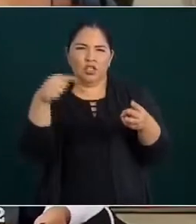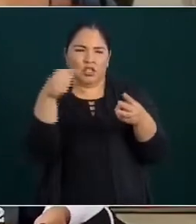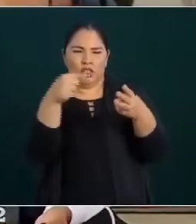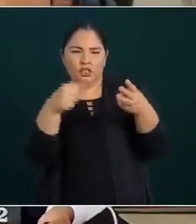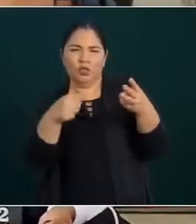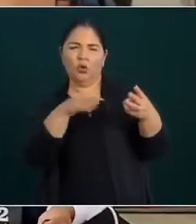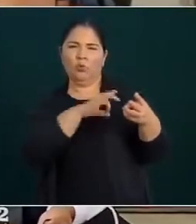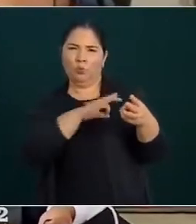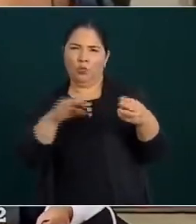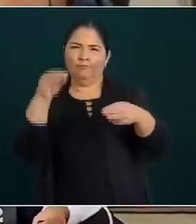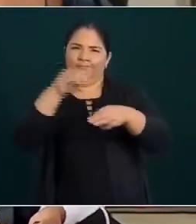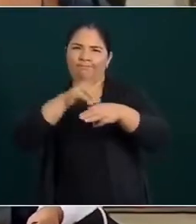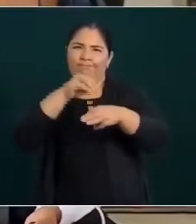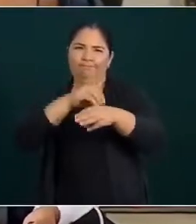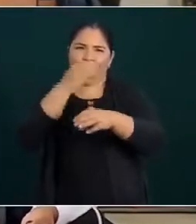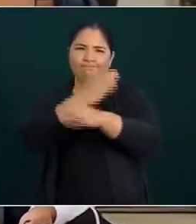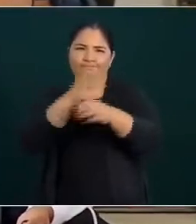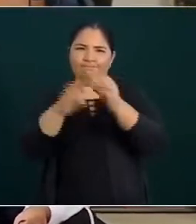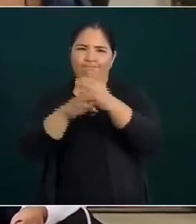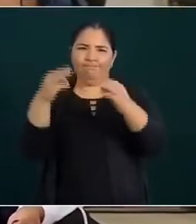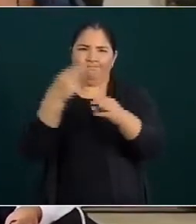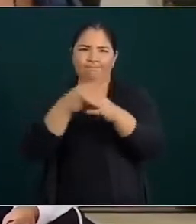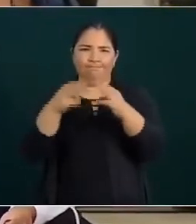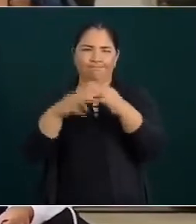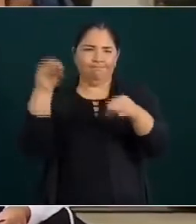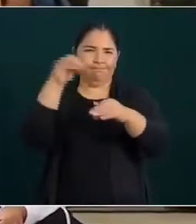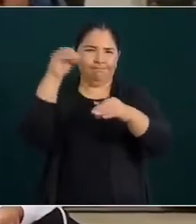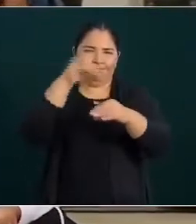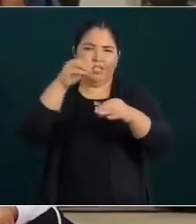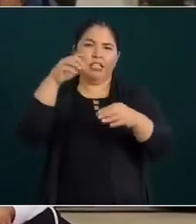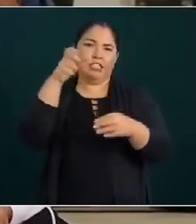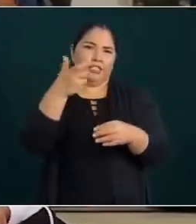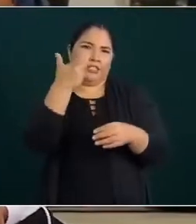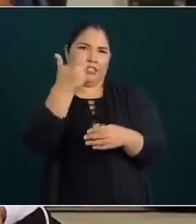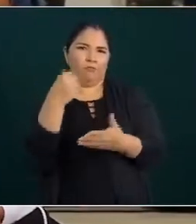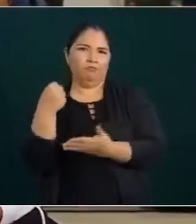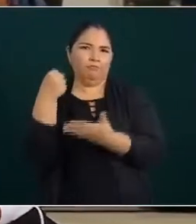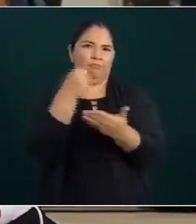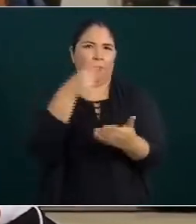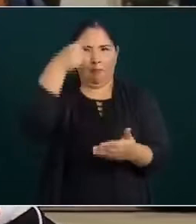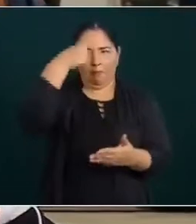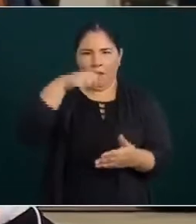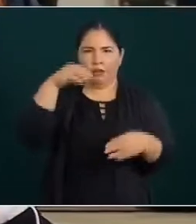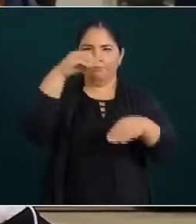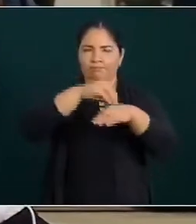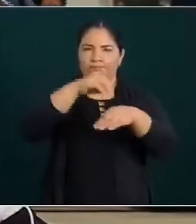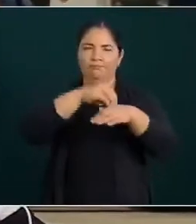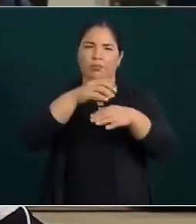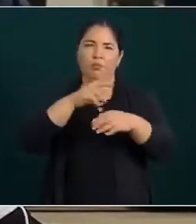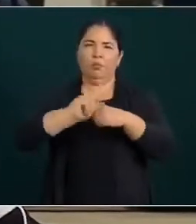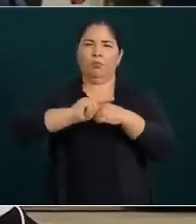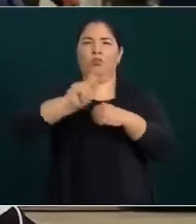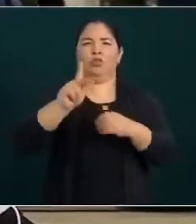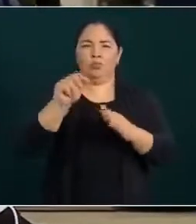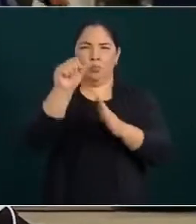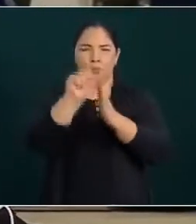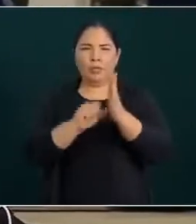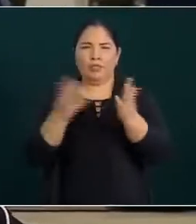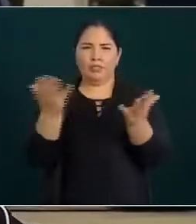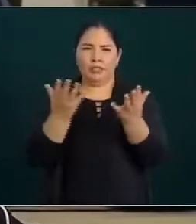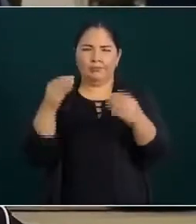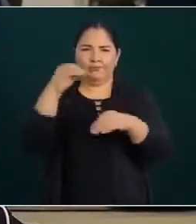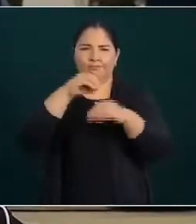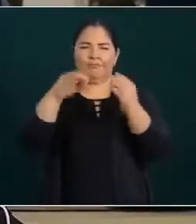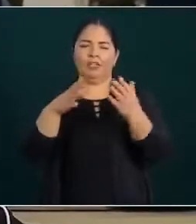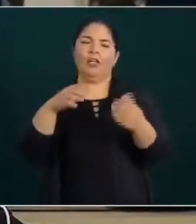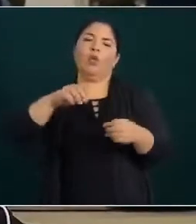equiparlos, porque falta que los equipen por completo y si hay el presupuesto para ello en los próximos meses, si se podría hacerlo. Y